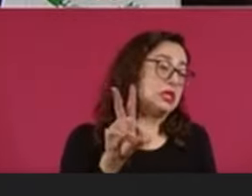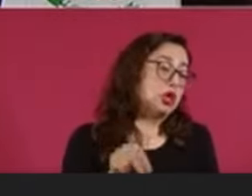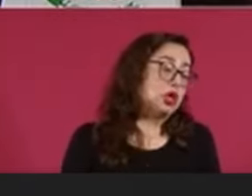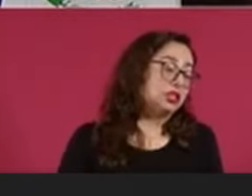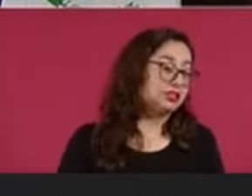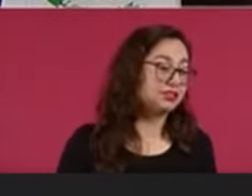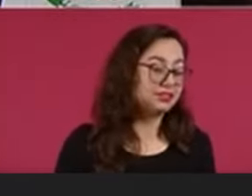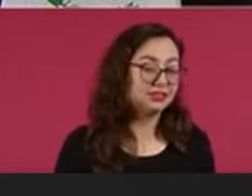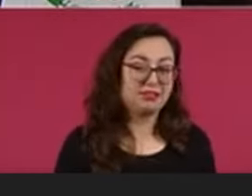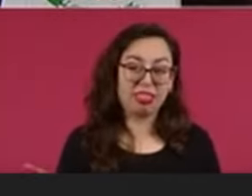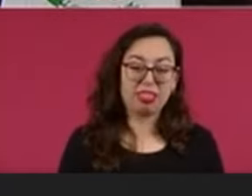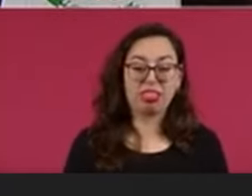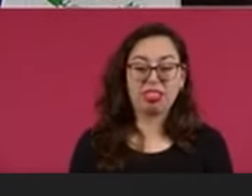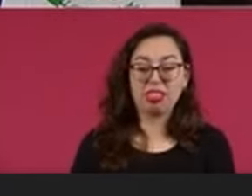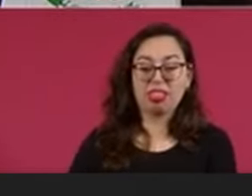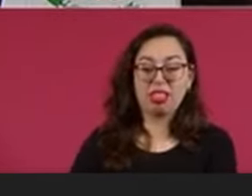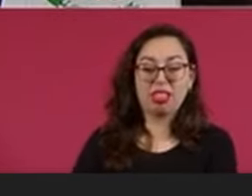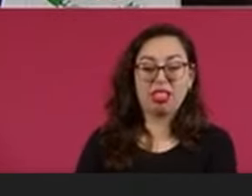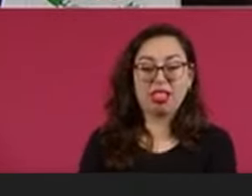esa fue su respuesta.